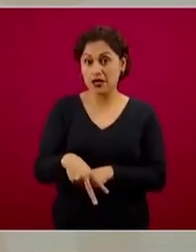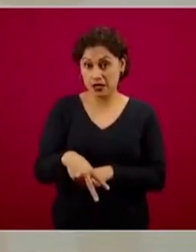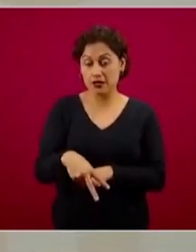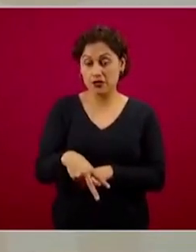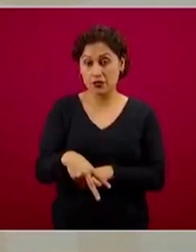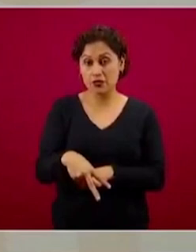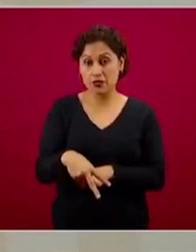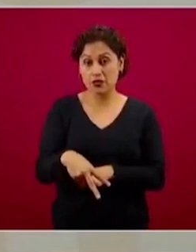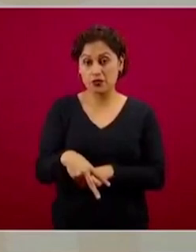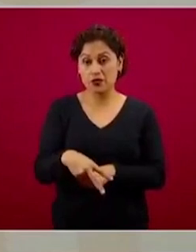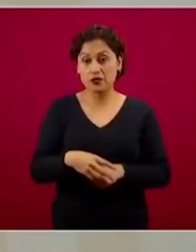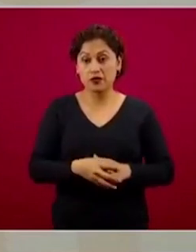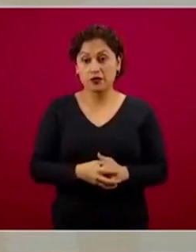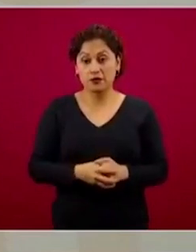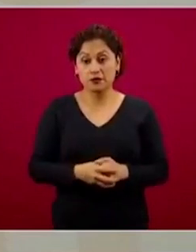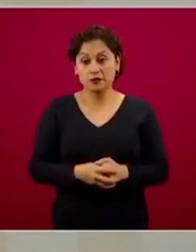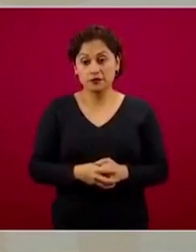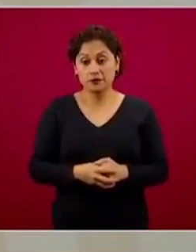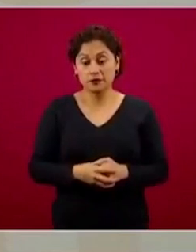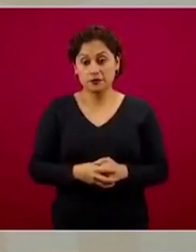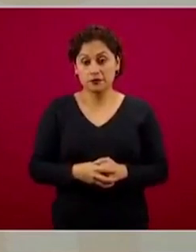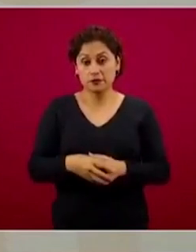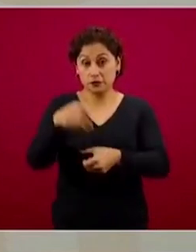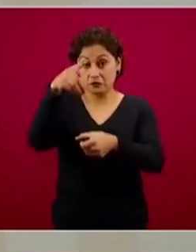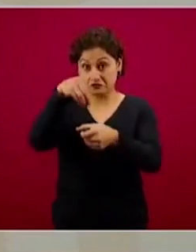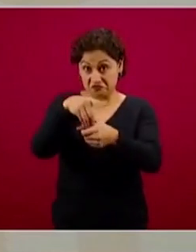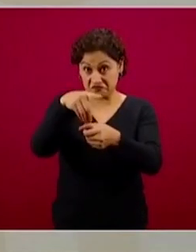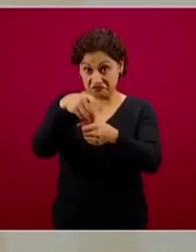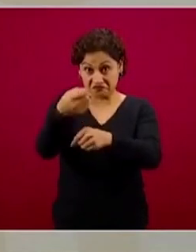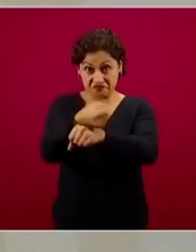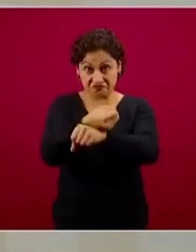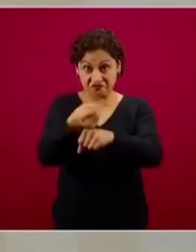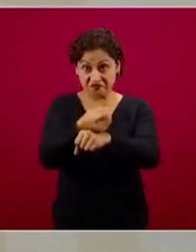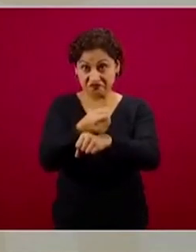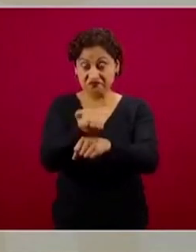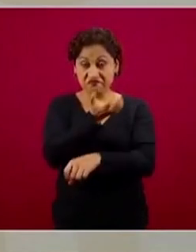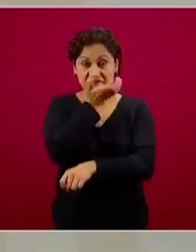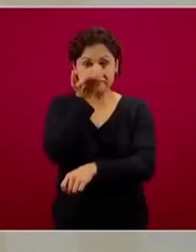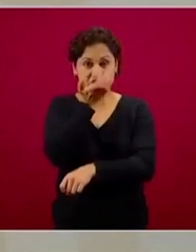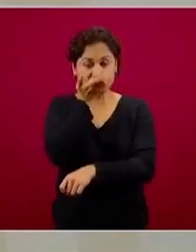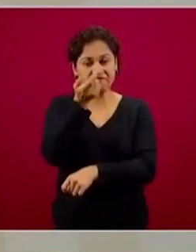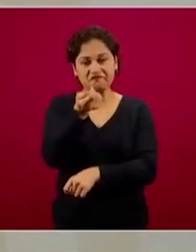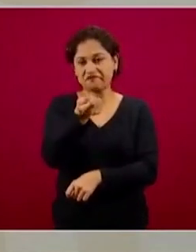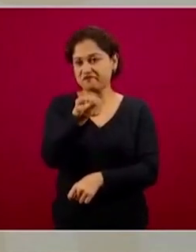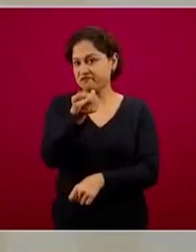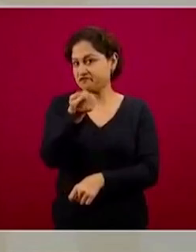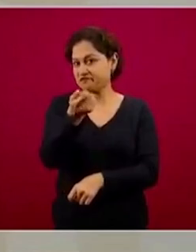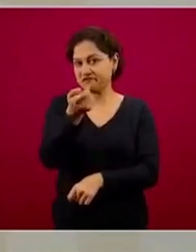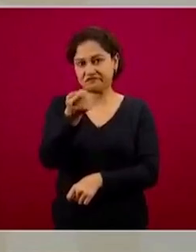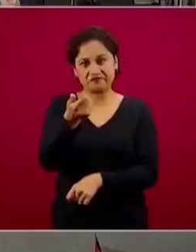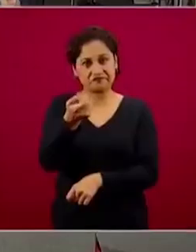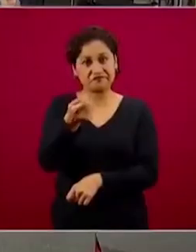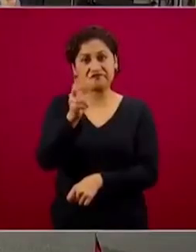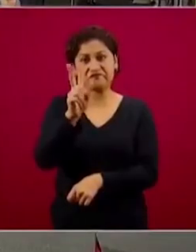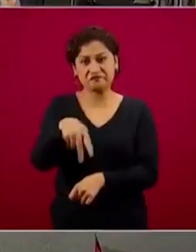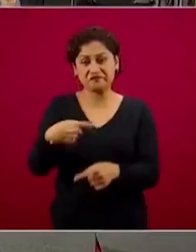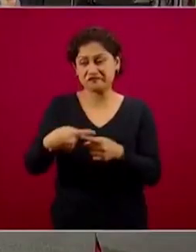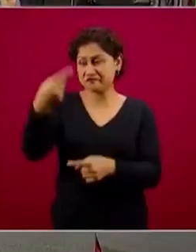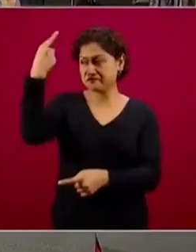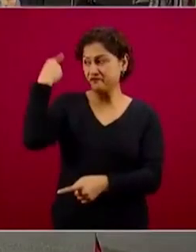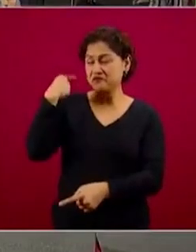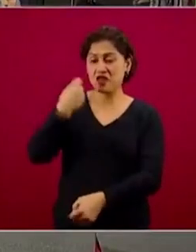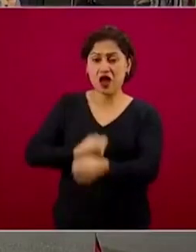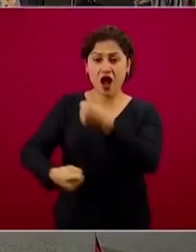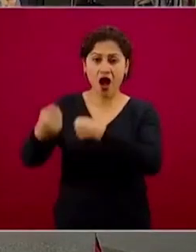reducida contribución de la transfusión o de la donación altruista, esto viene de muchos años,